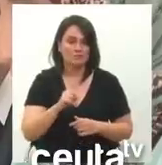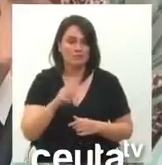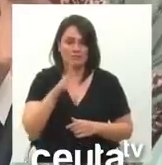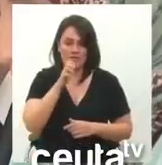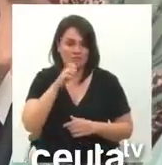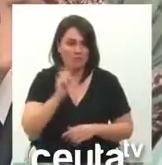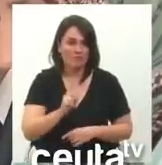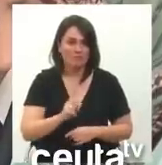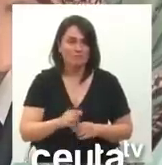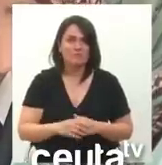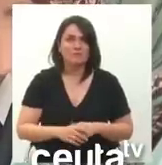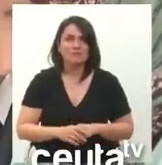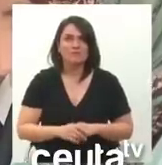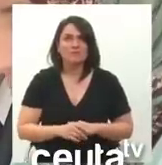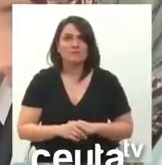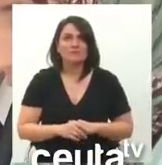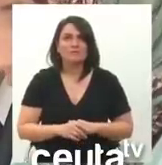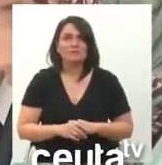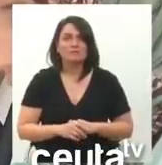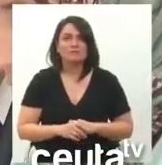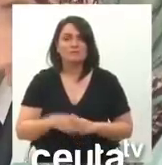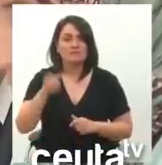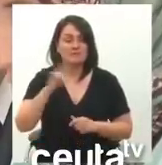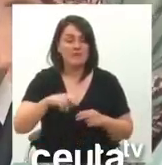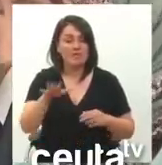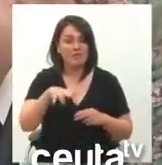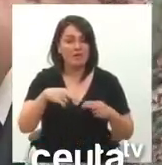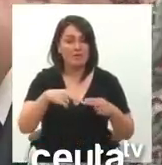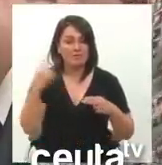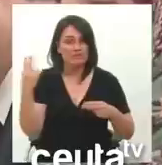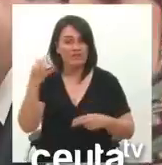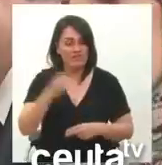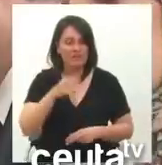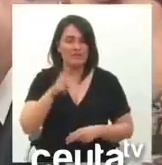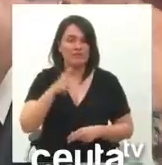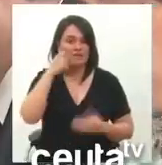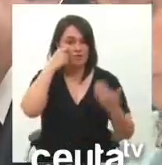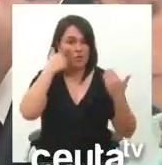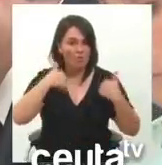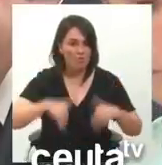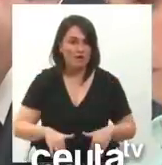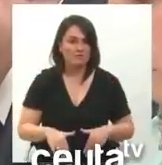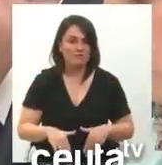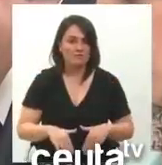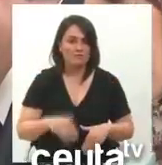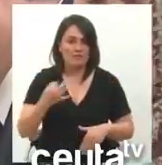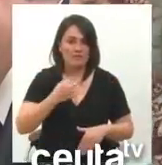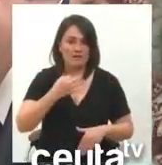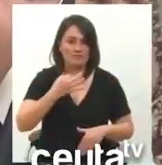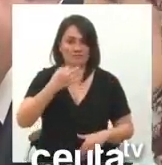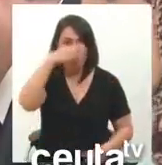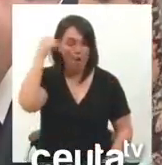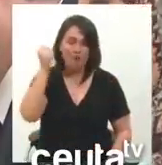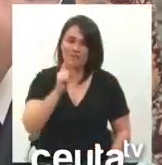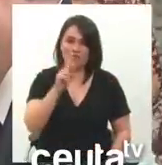Porque también en las fronteras deben estar vigentes los derechos humanos. Vendría a no olvidar nunca esto. Y fíjense